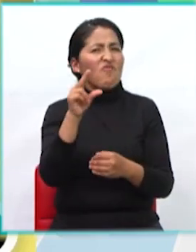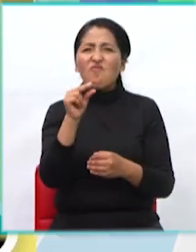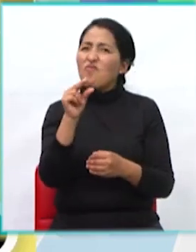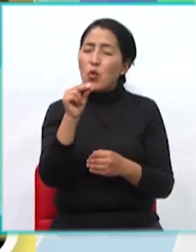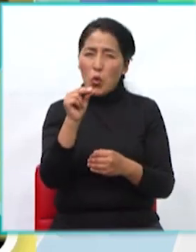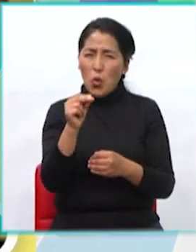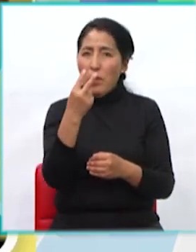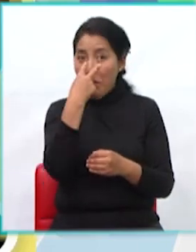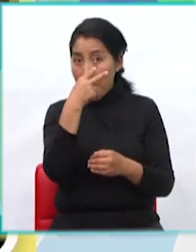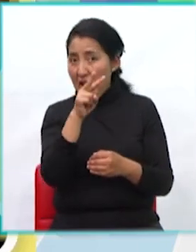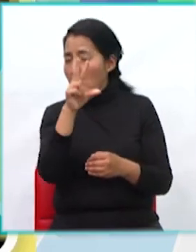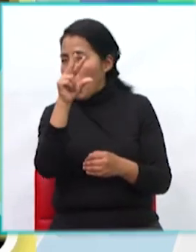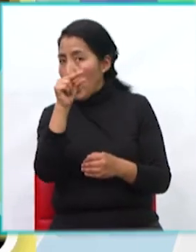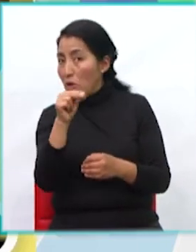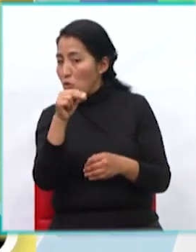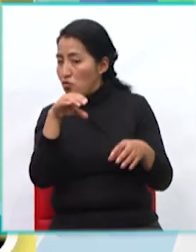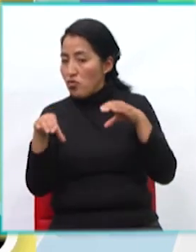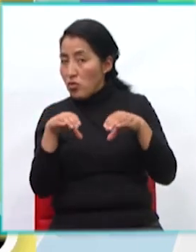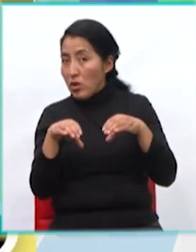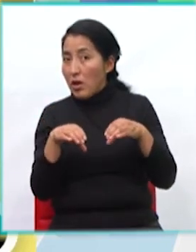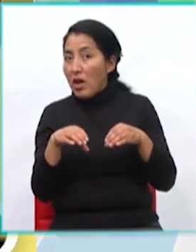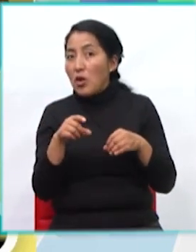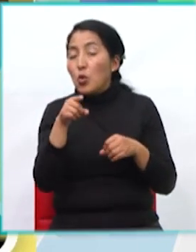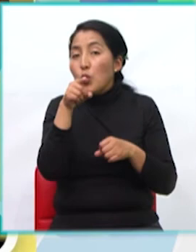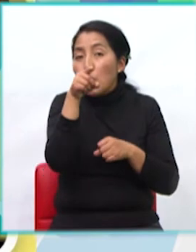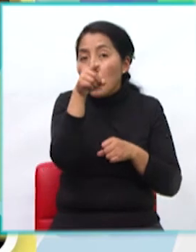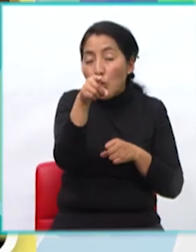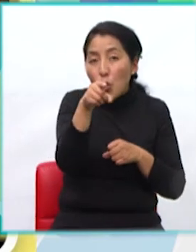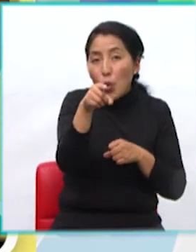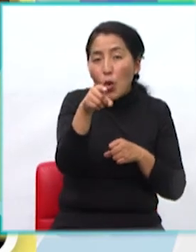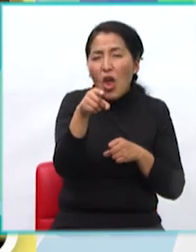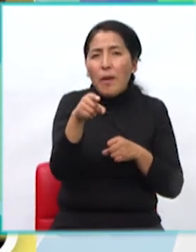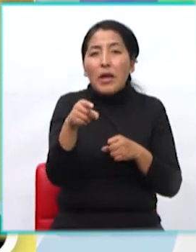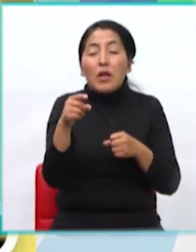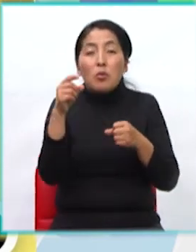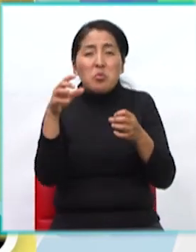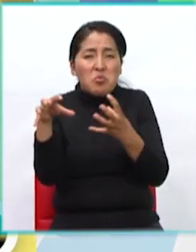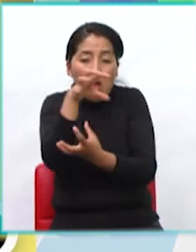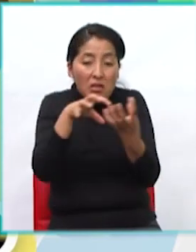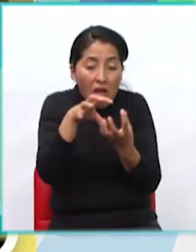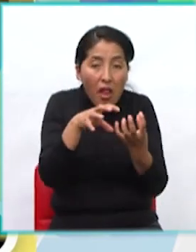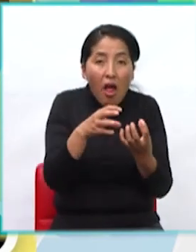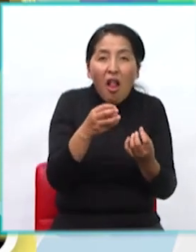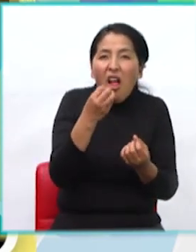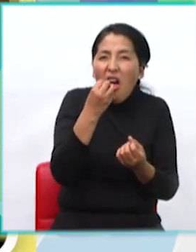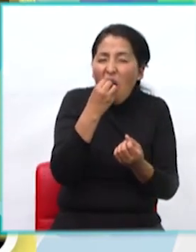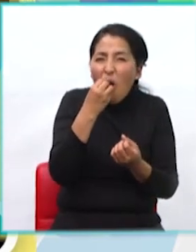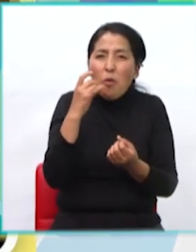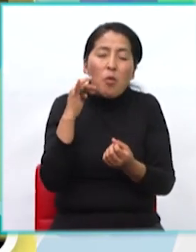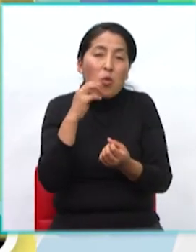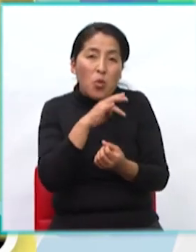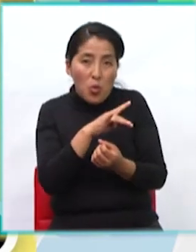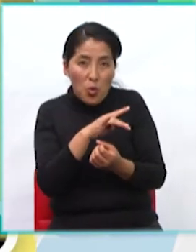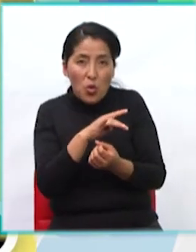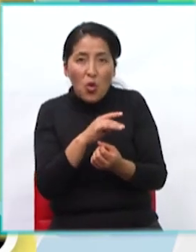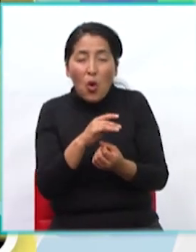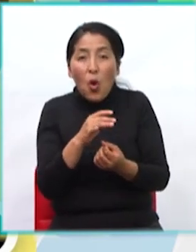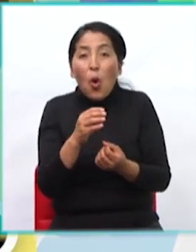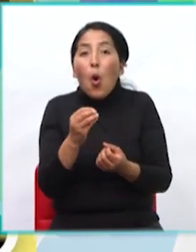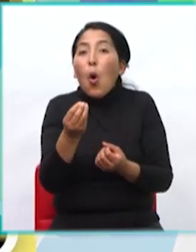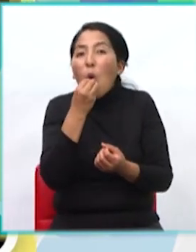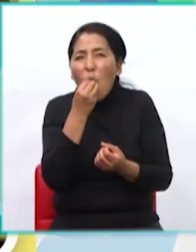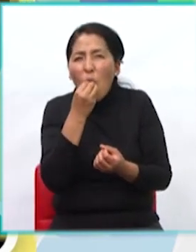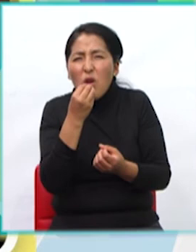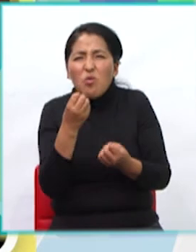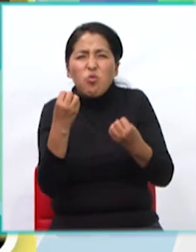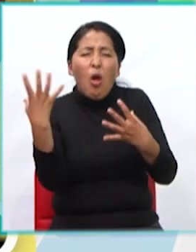Preferir la comida chatarra a la comida saludable. No comer comida, o muy caliente o muy fría. No